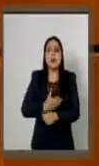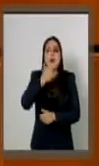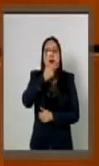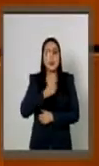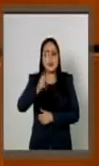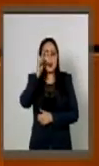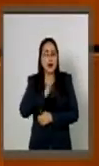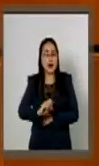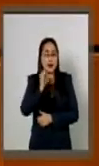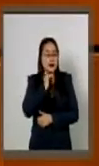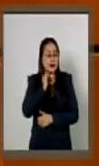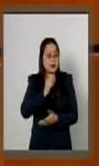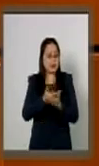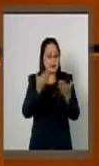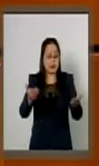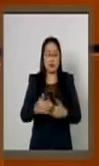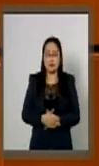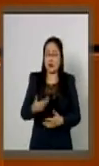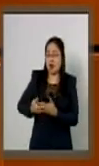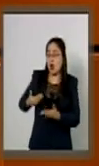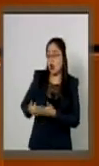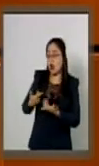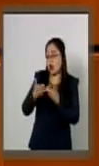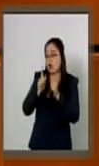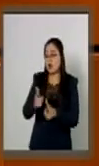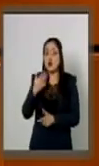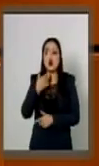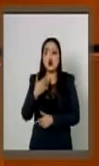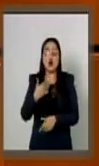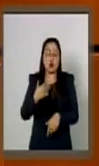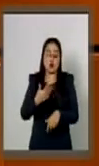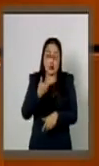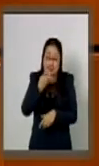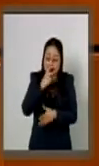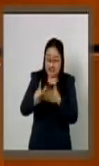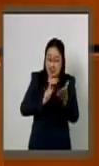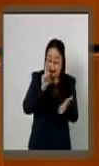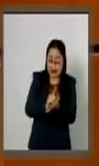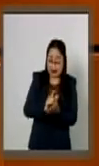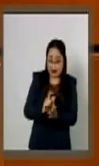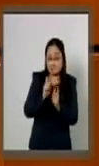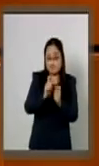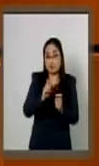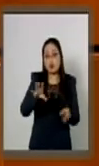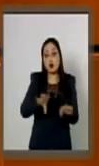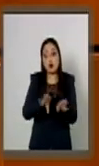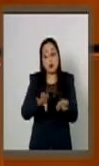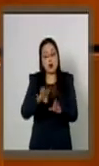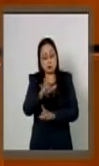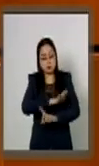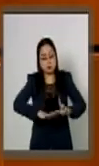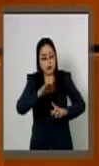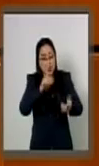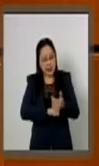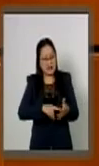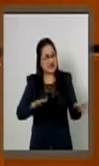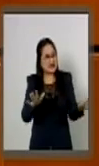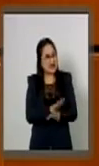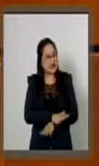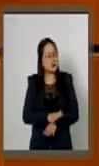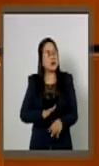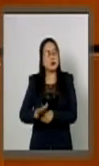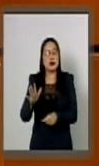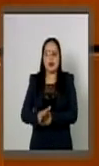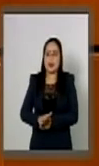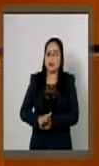compañeros, esta legislación responde a los cambios globales vertiginosos que obligan a los estados a contar